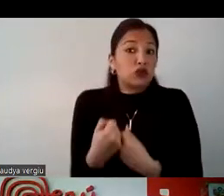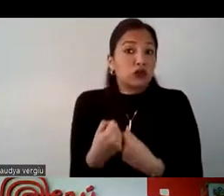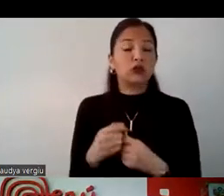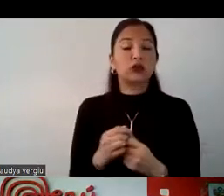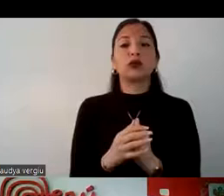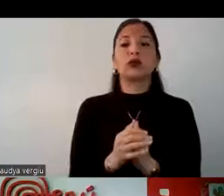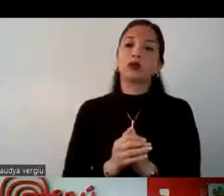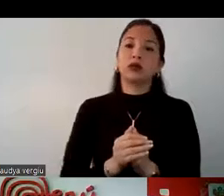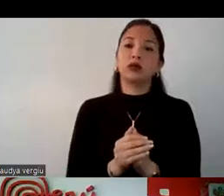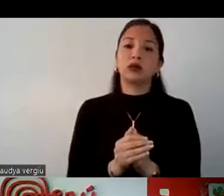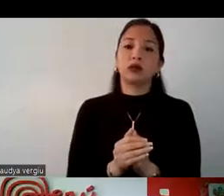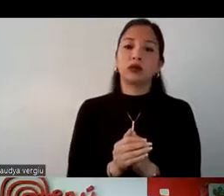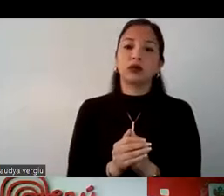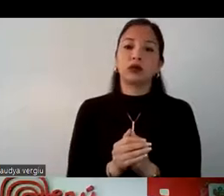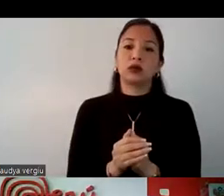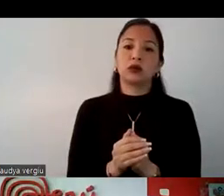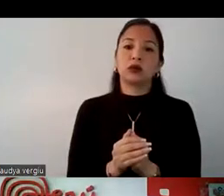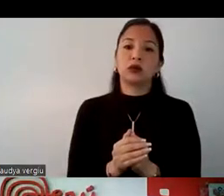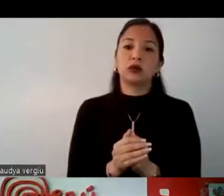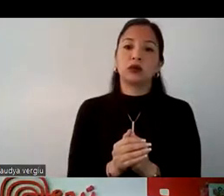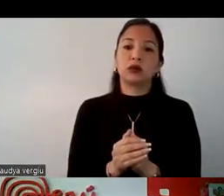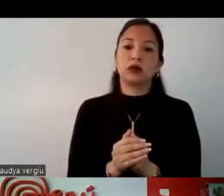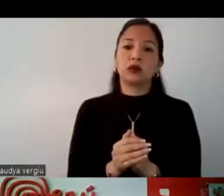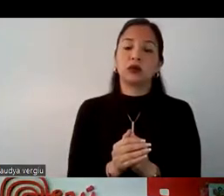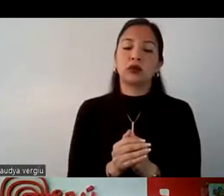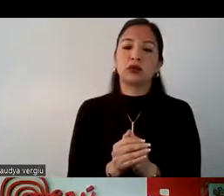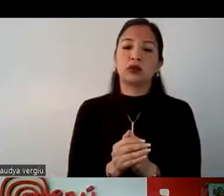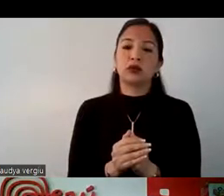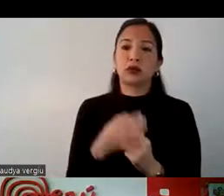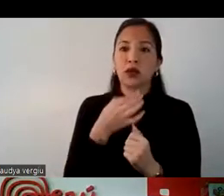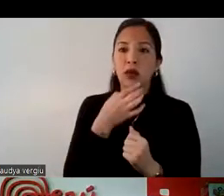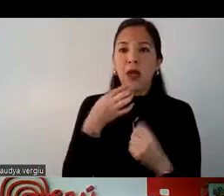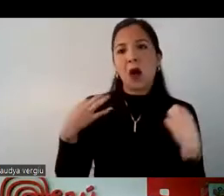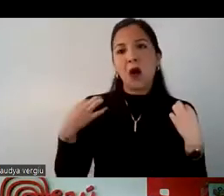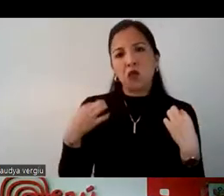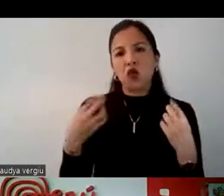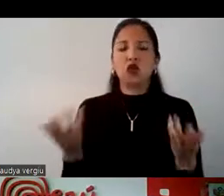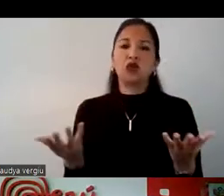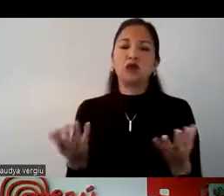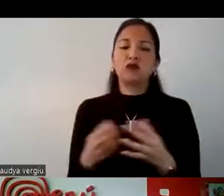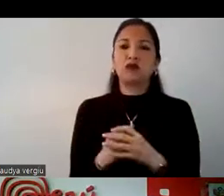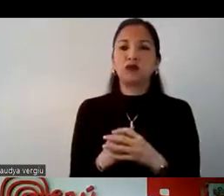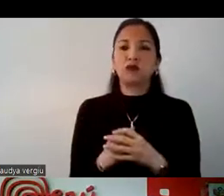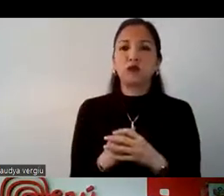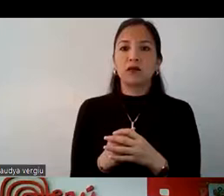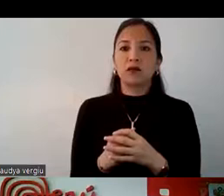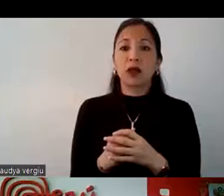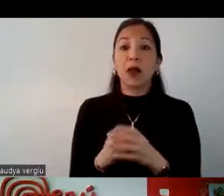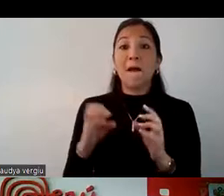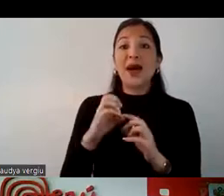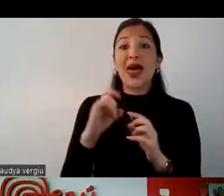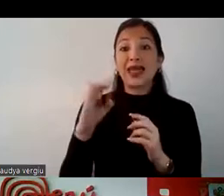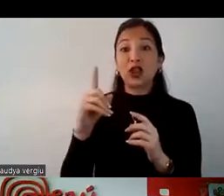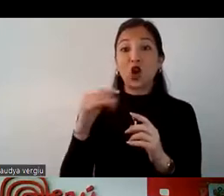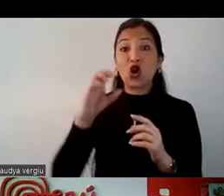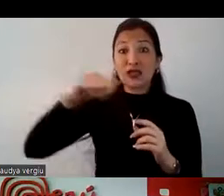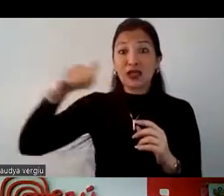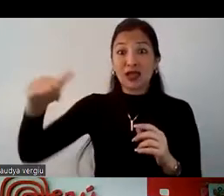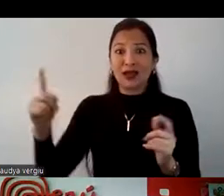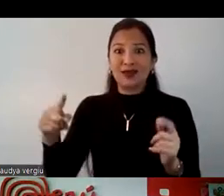chompas, quizás para, para Guayaquil, chompas no, polo, suéter de algodón, pero para Quito, por ejemplo, sí, chompas,